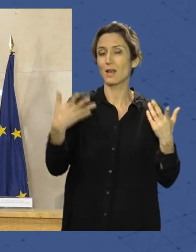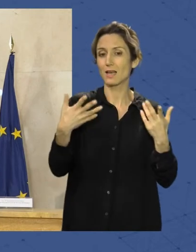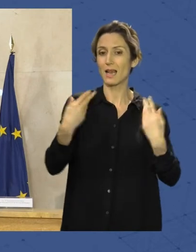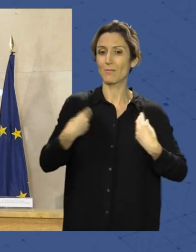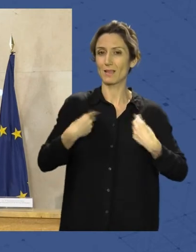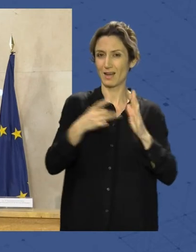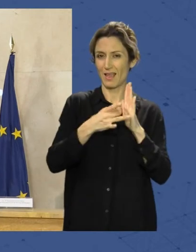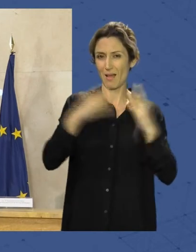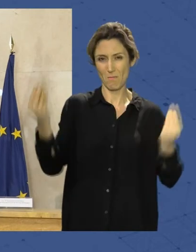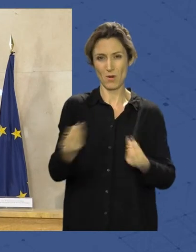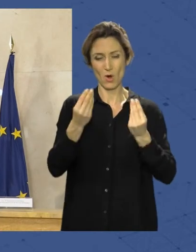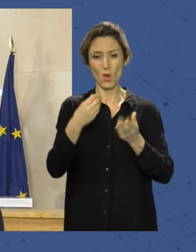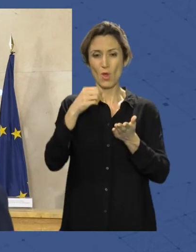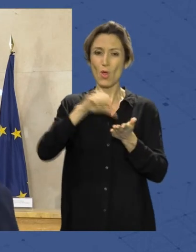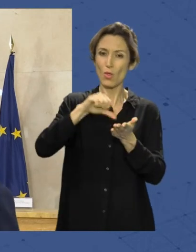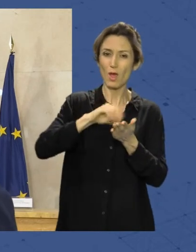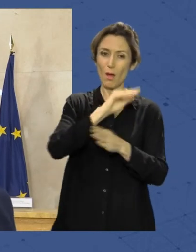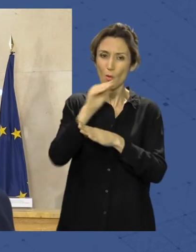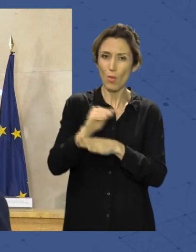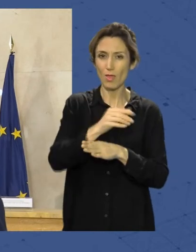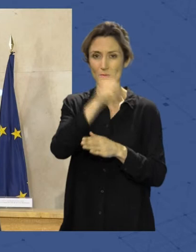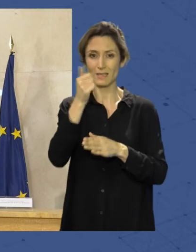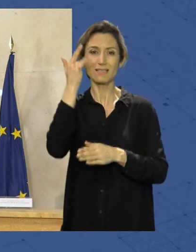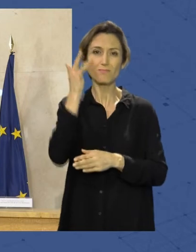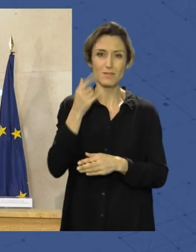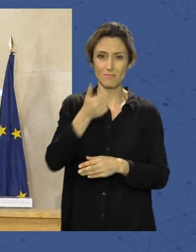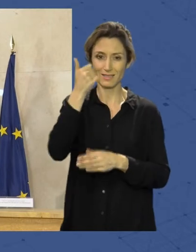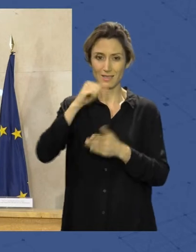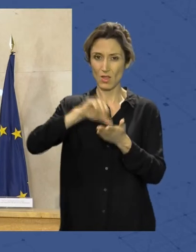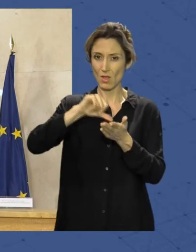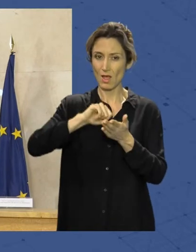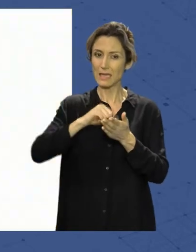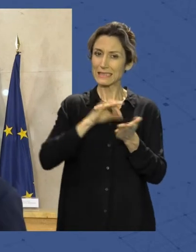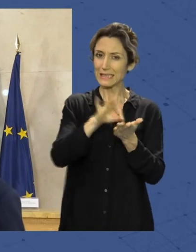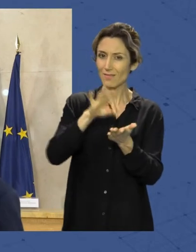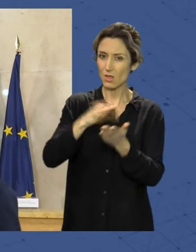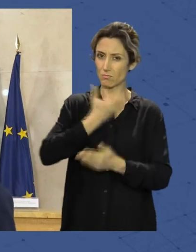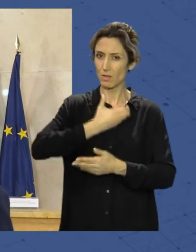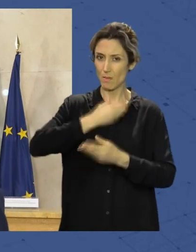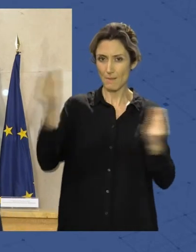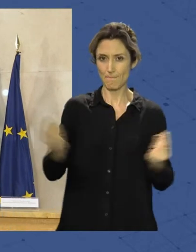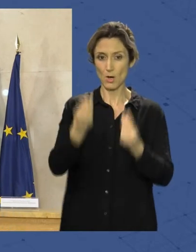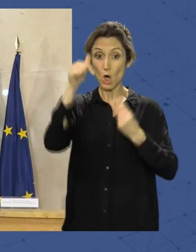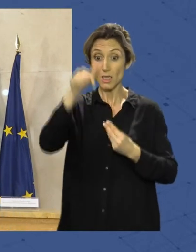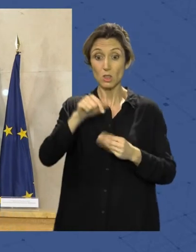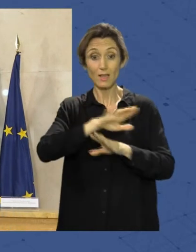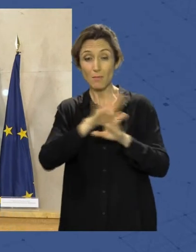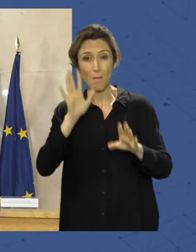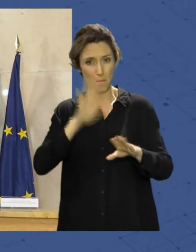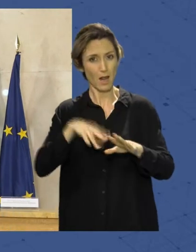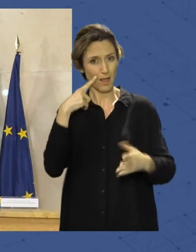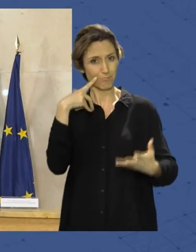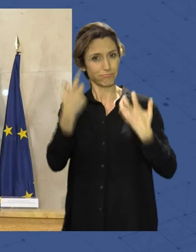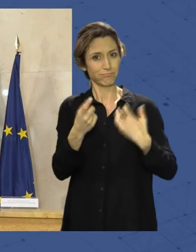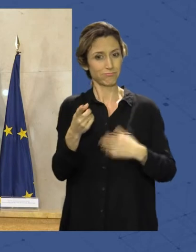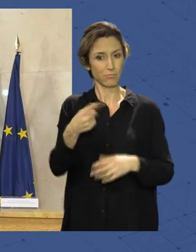tengamos una ciudad más cuidada, con que tengamos una ciudad más limpia, una ciudad más dotada de servicios municipales. Al final esto no viene más que a reflejar que